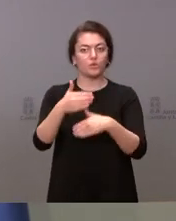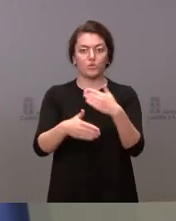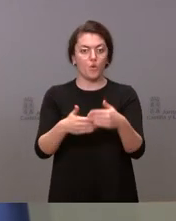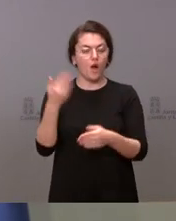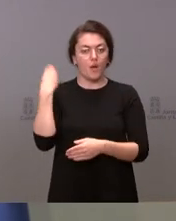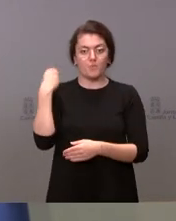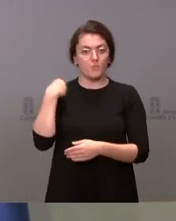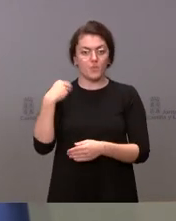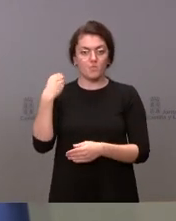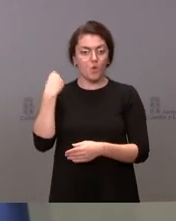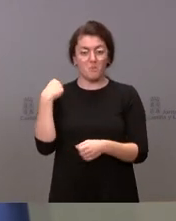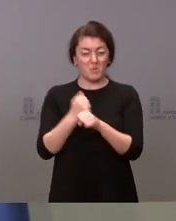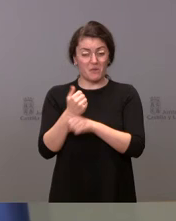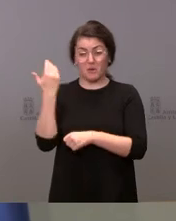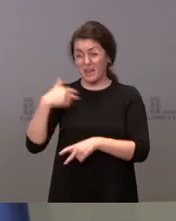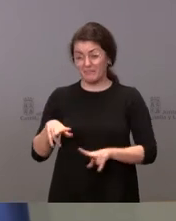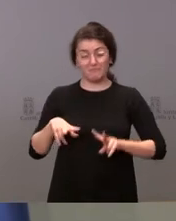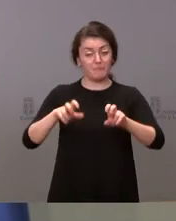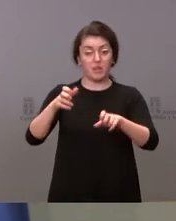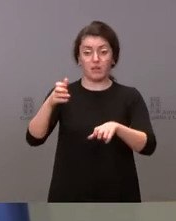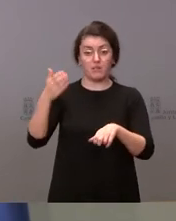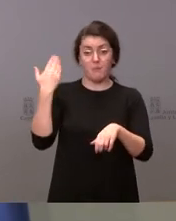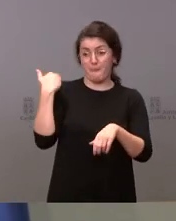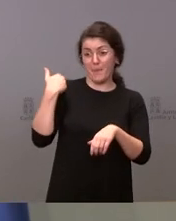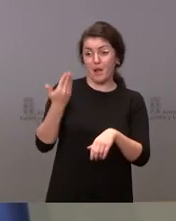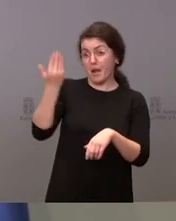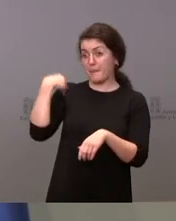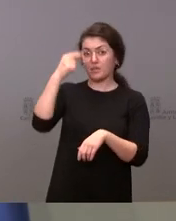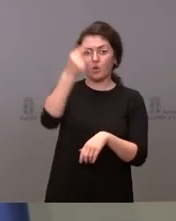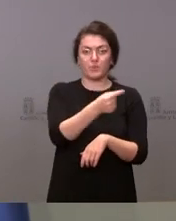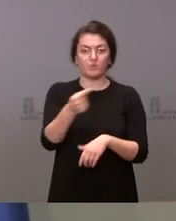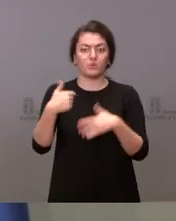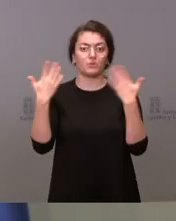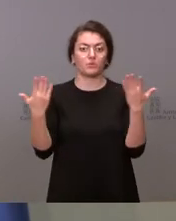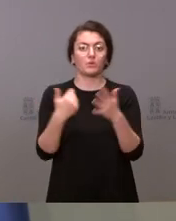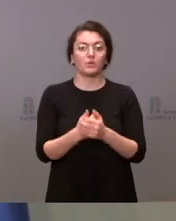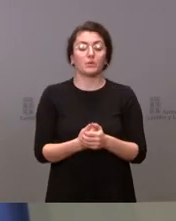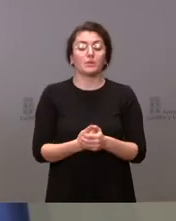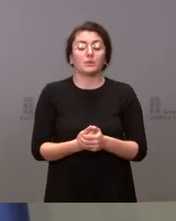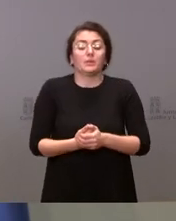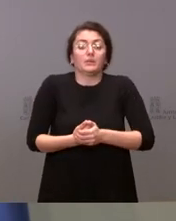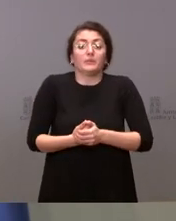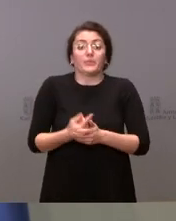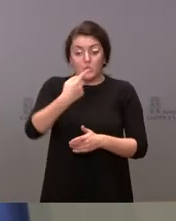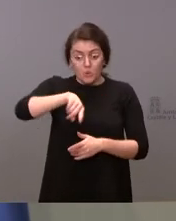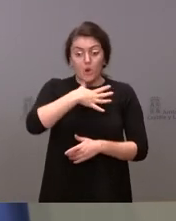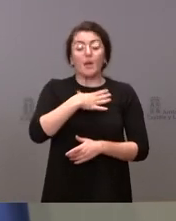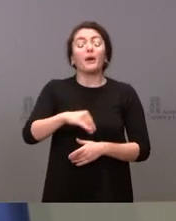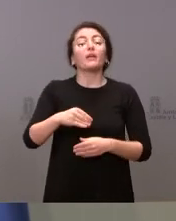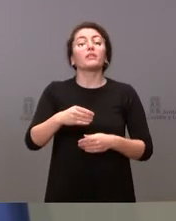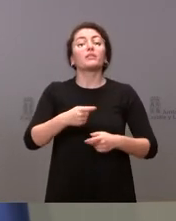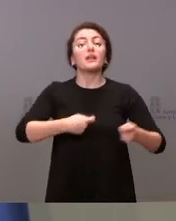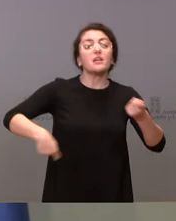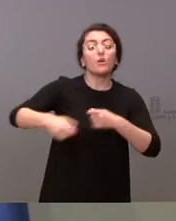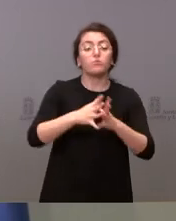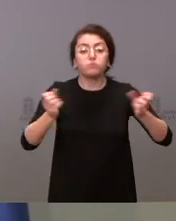se había iniciado en el presupuesto anterior. Por tanto, nosotros estamos dispuestos a negociar con UPL. Sí,